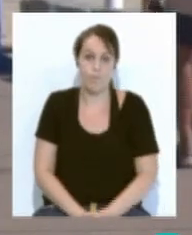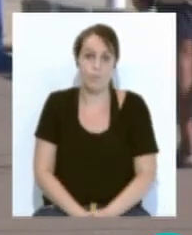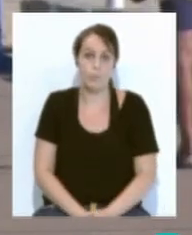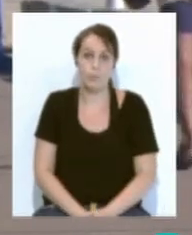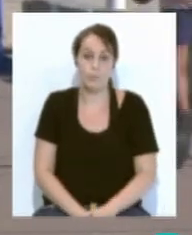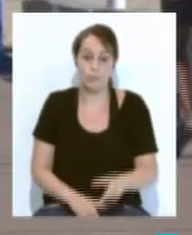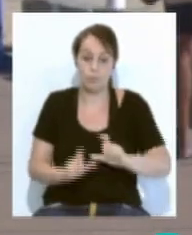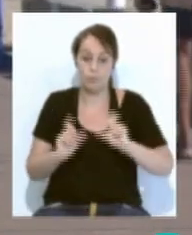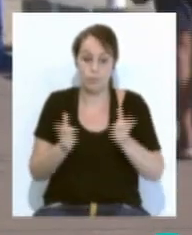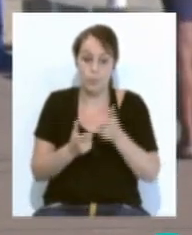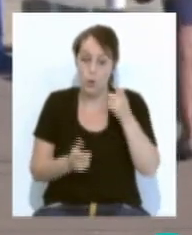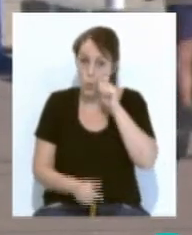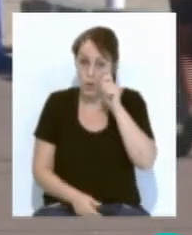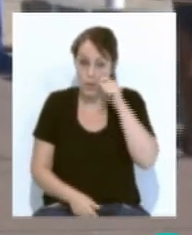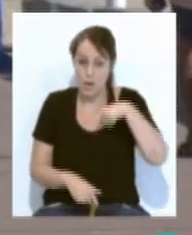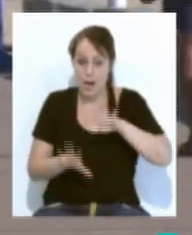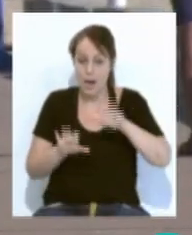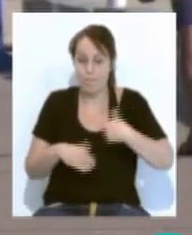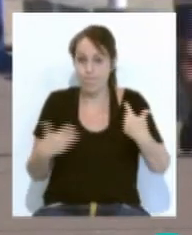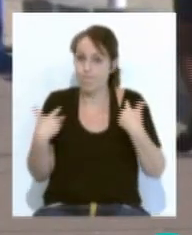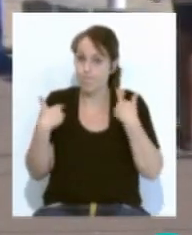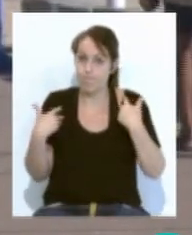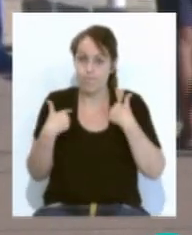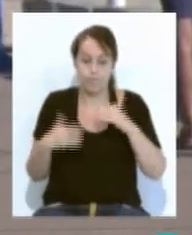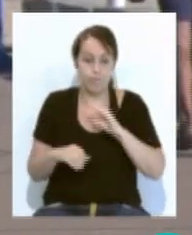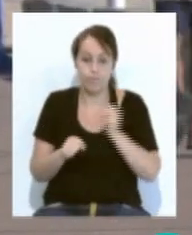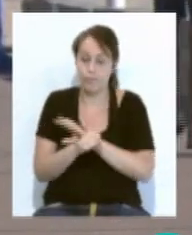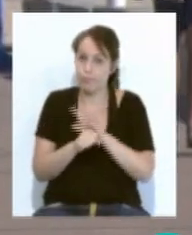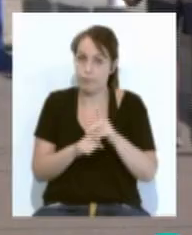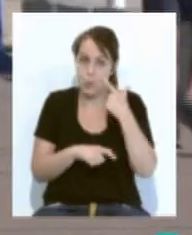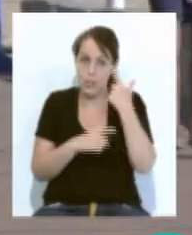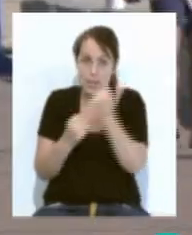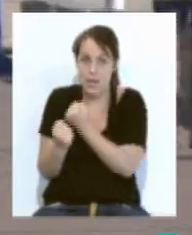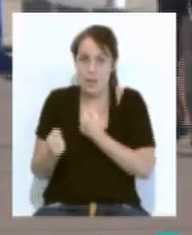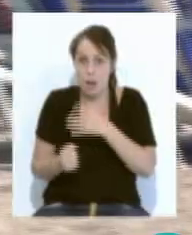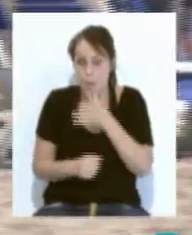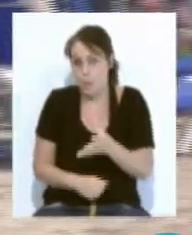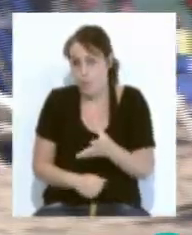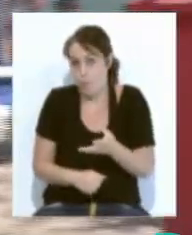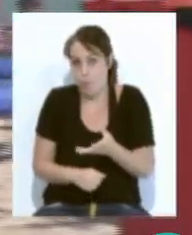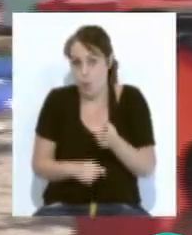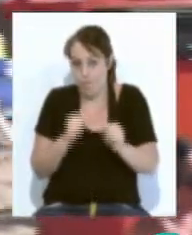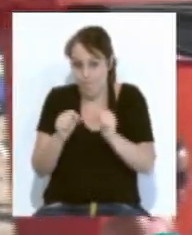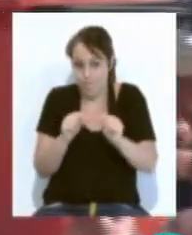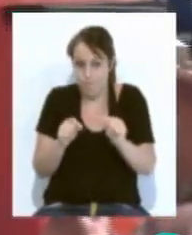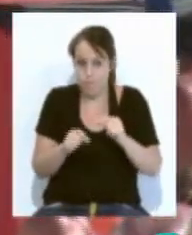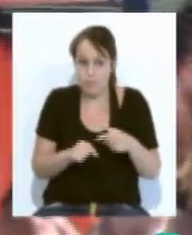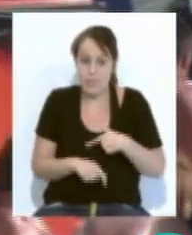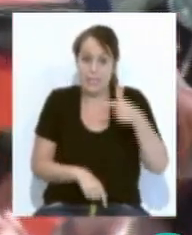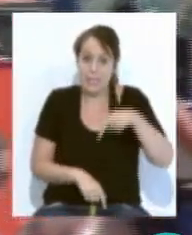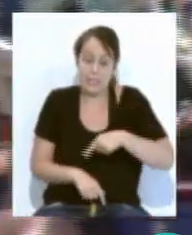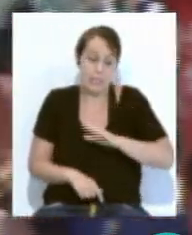El sector turístico gaditano está sufriendo los efectos de la crisis sanitaria del COVID-19, que ha traído consigo un